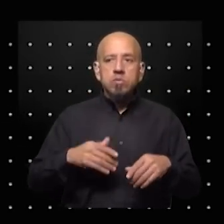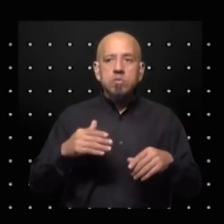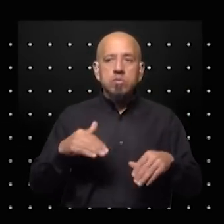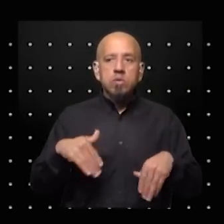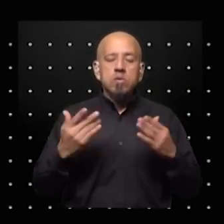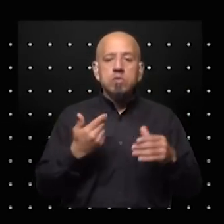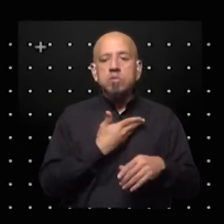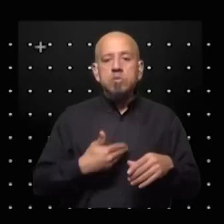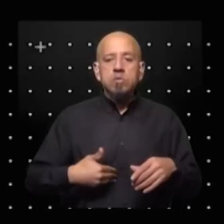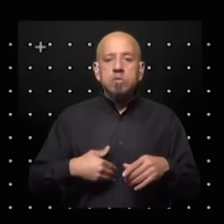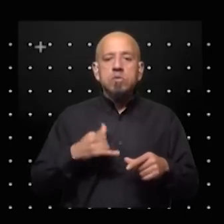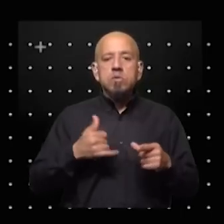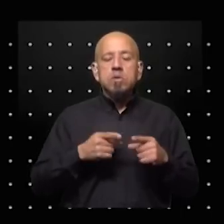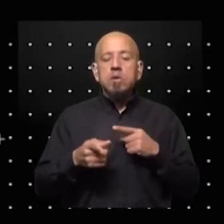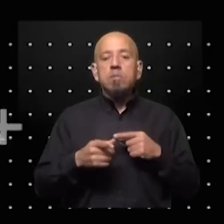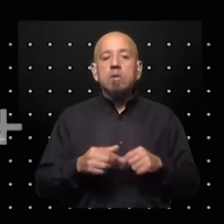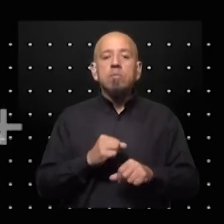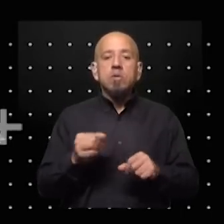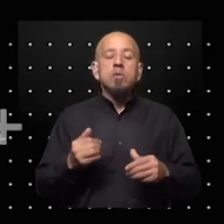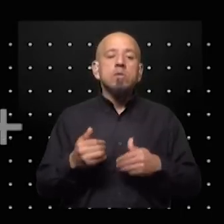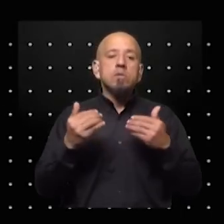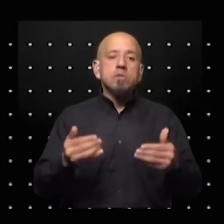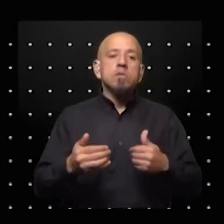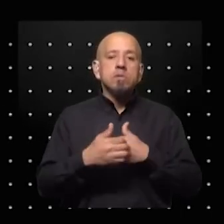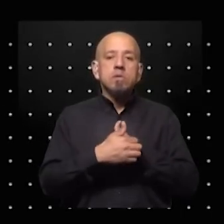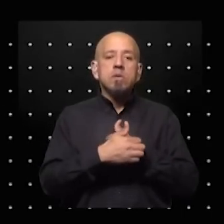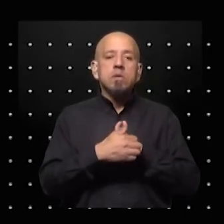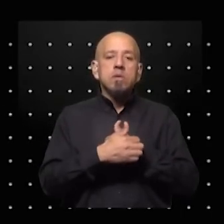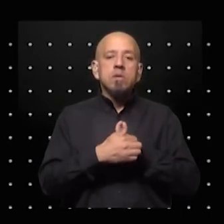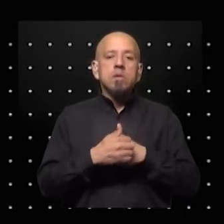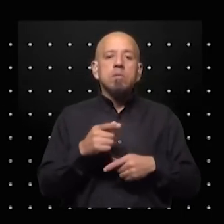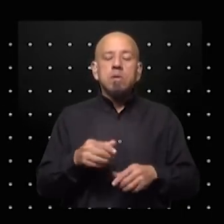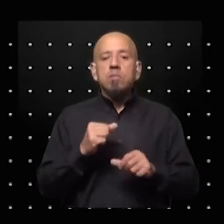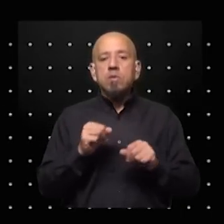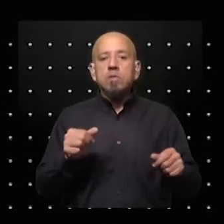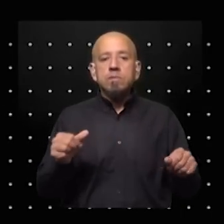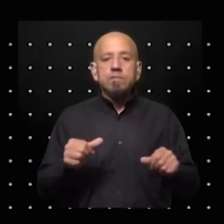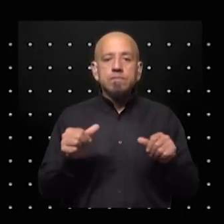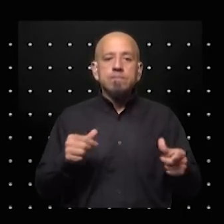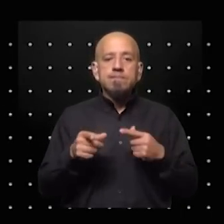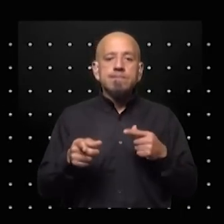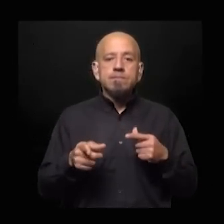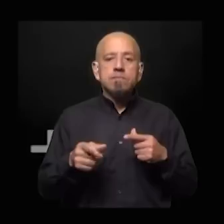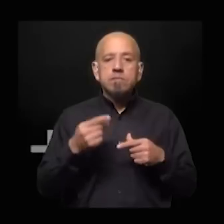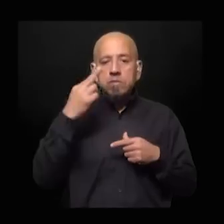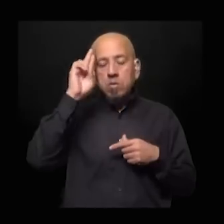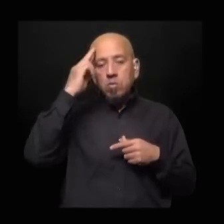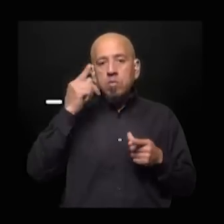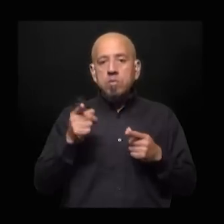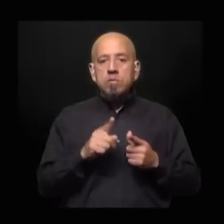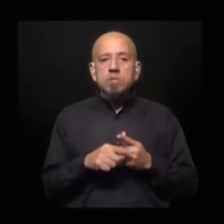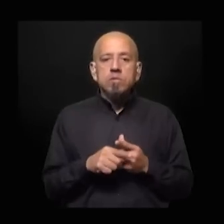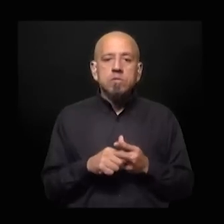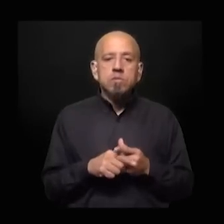carezca de reservas para afrontar corridas cambiarias para afrontar por ejemplo una sequía la Argentina igual que Uruguay tiene